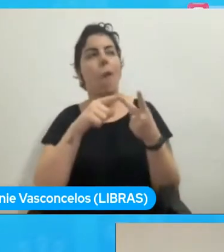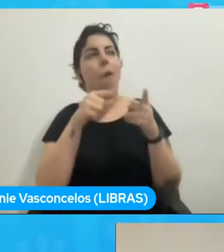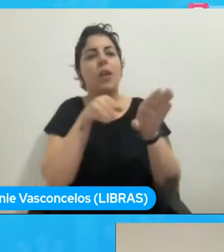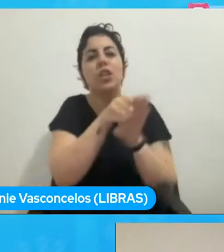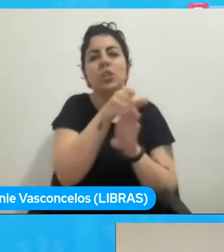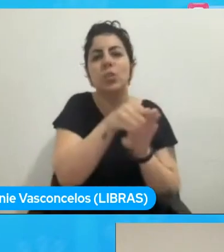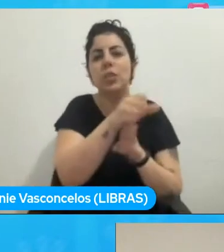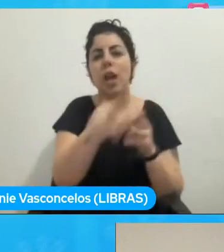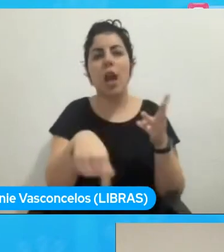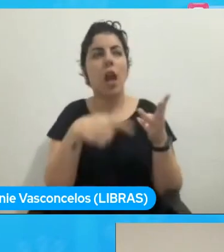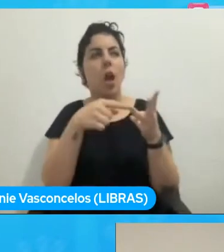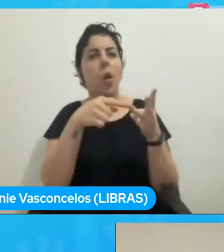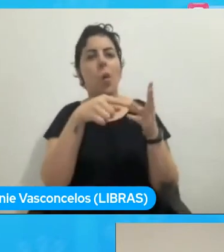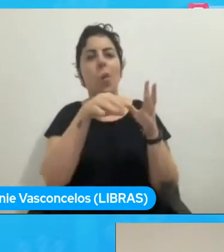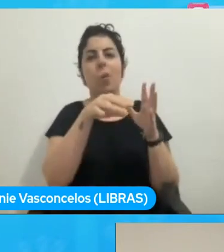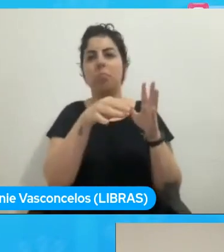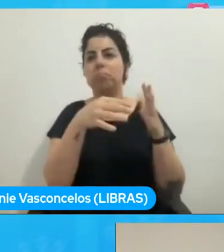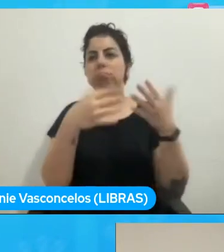queramos hacer.